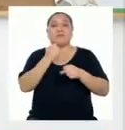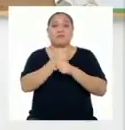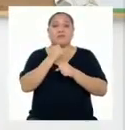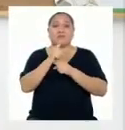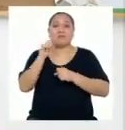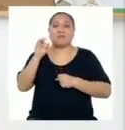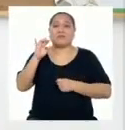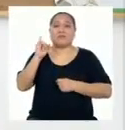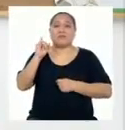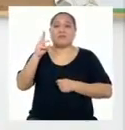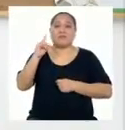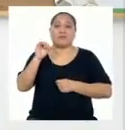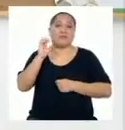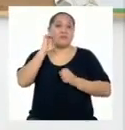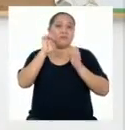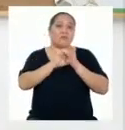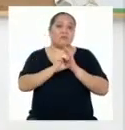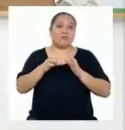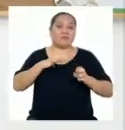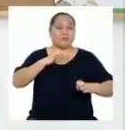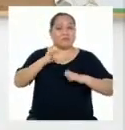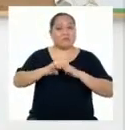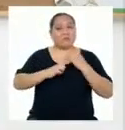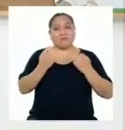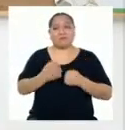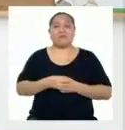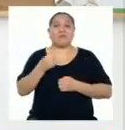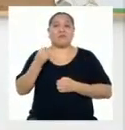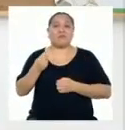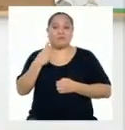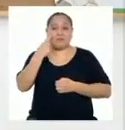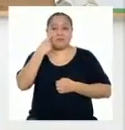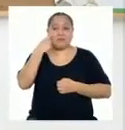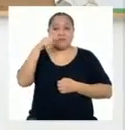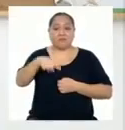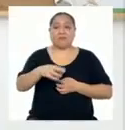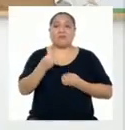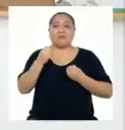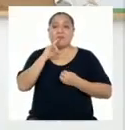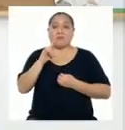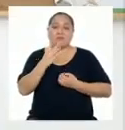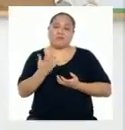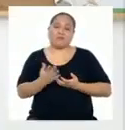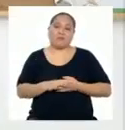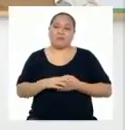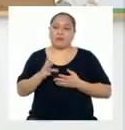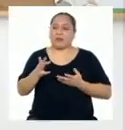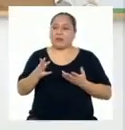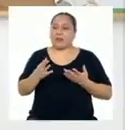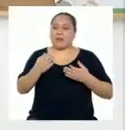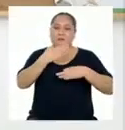tiroides, por ejemplo, en nuestras emociones. Porque al conocer su utilidad y las consecuencias de tener rutinas poco saludables,